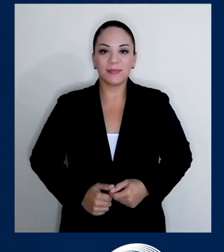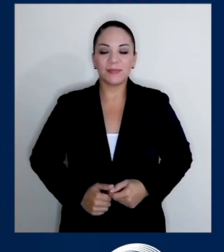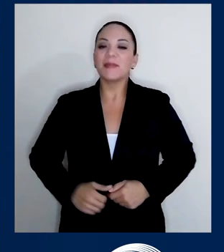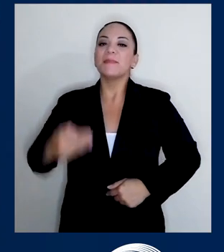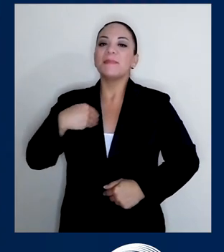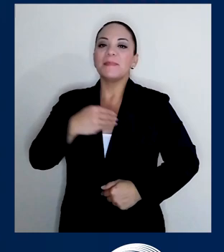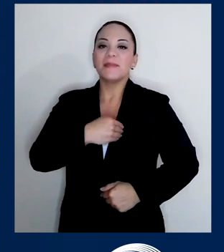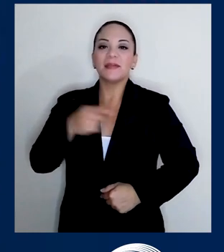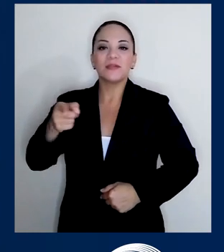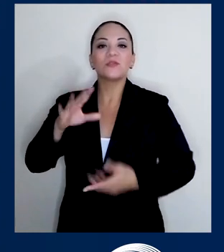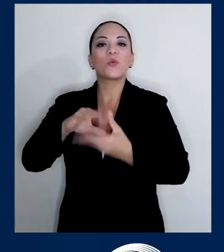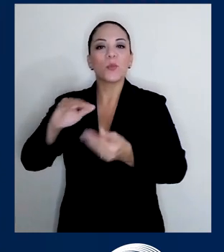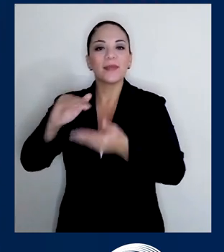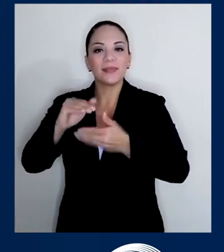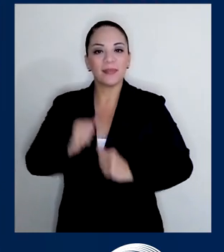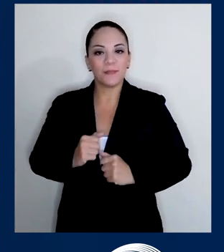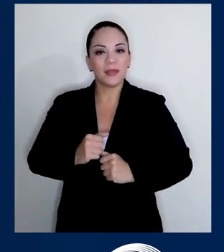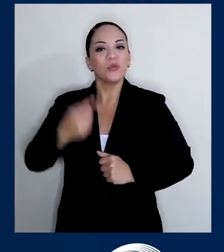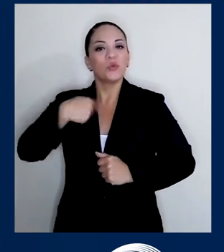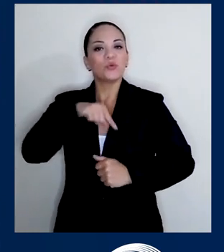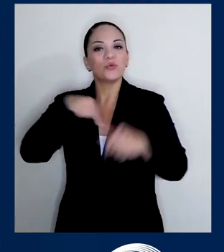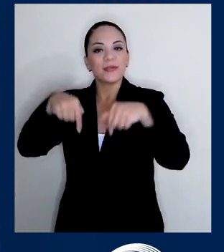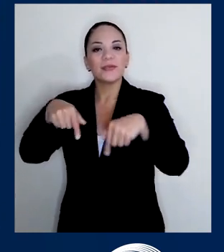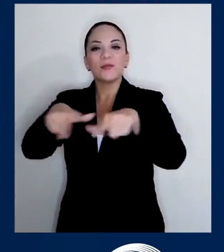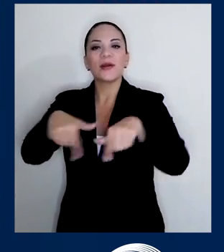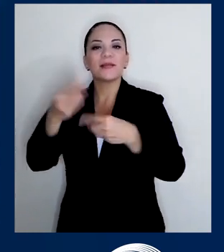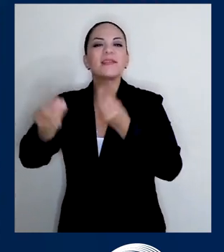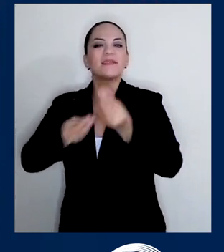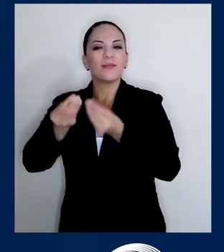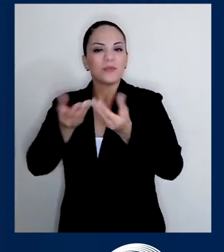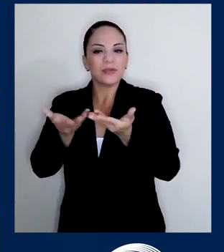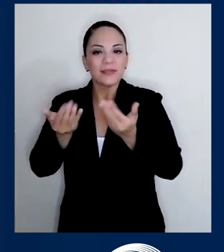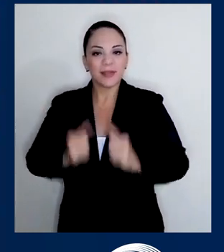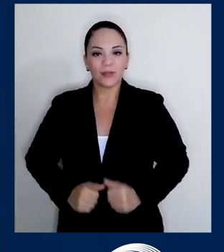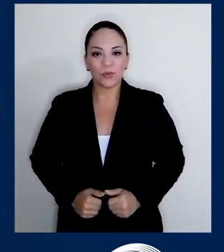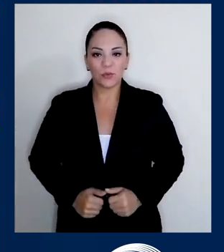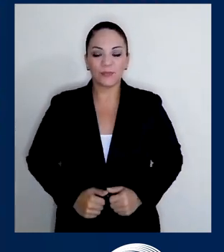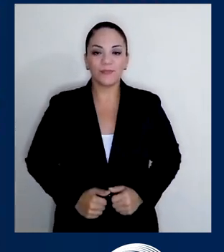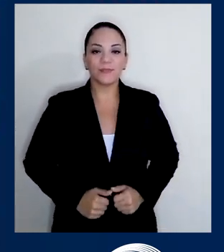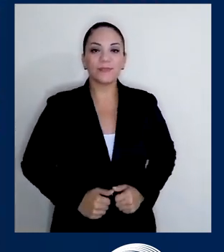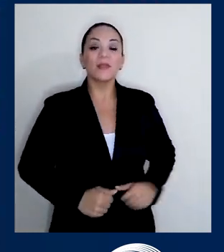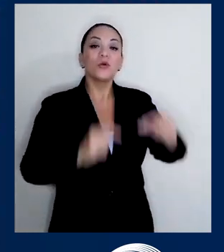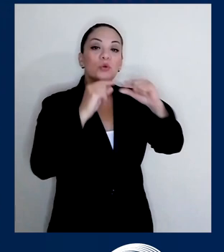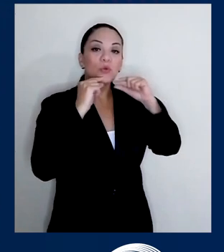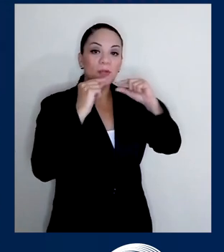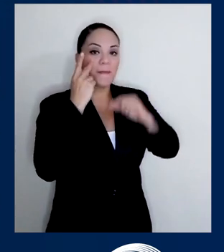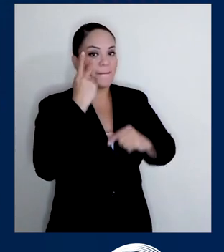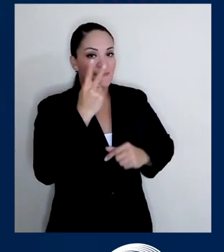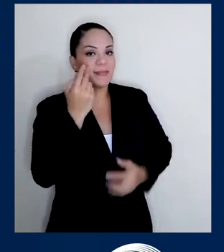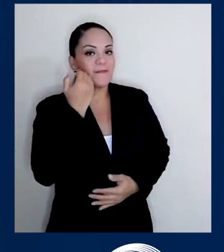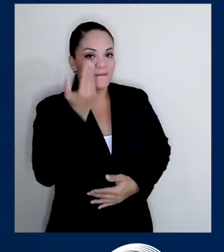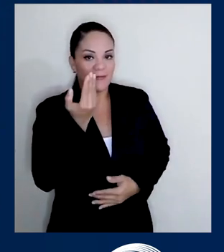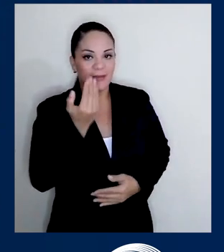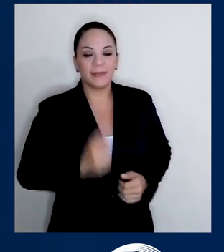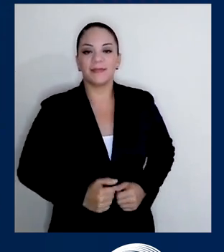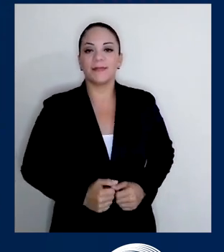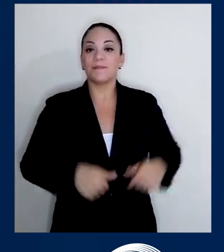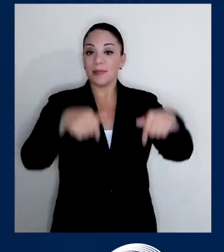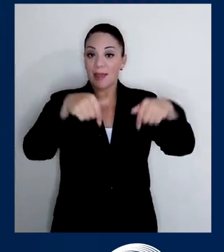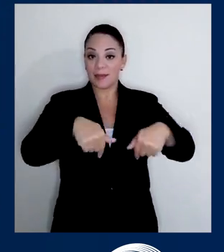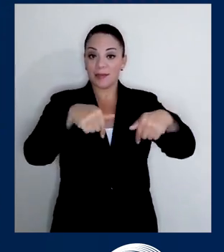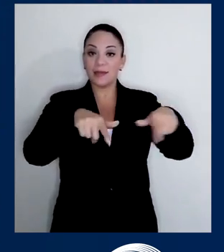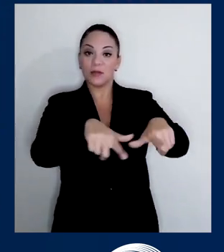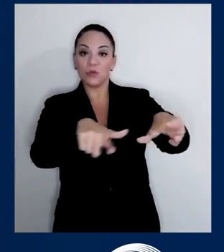Bueno, ministro, cuénteme, ¿qué es que estamos haciendo aquí en este túnel? Don Rodrigo, es muy fácil, vea. Aquí todo el